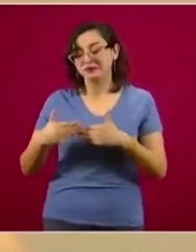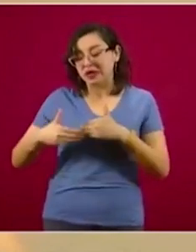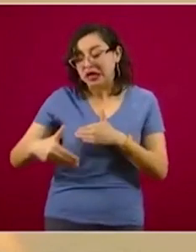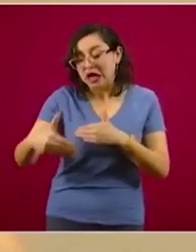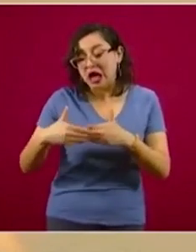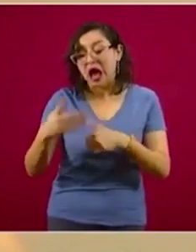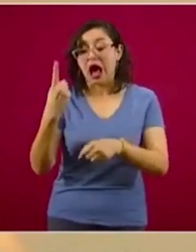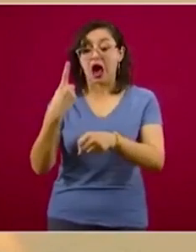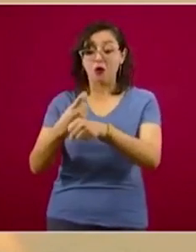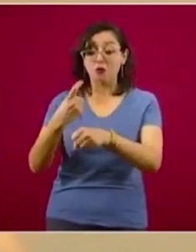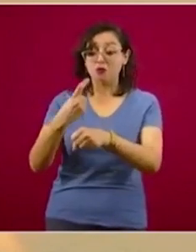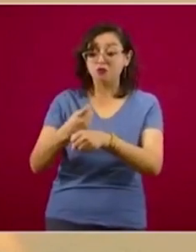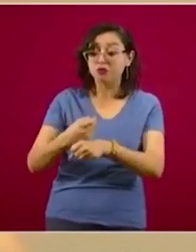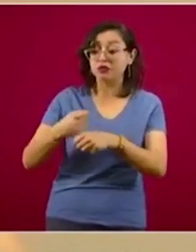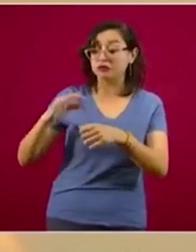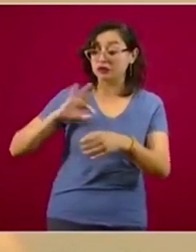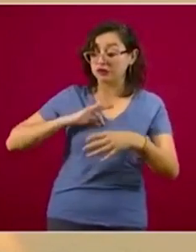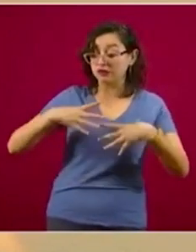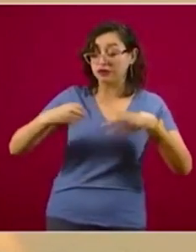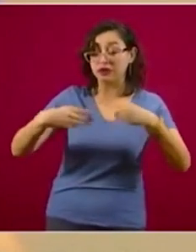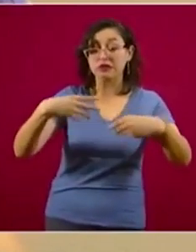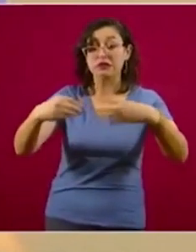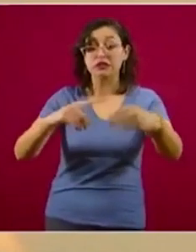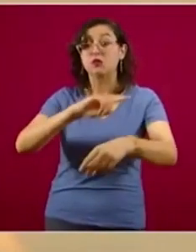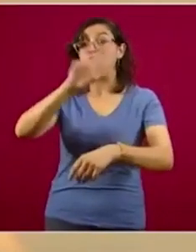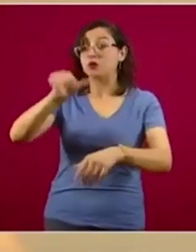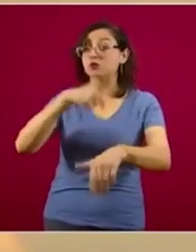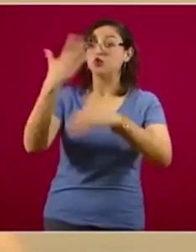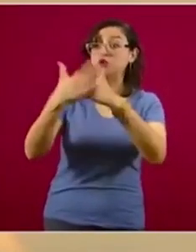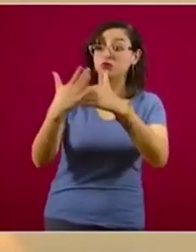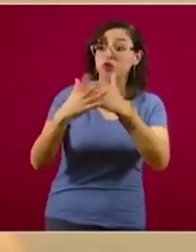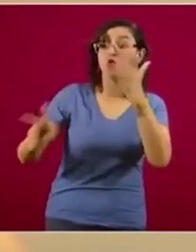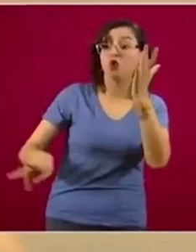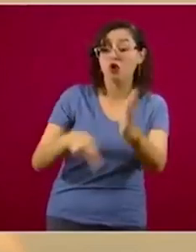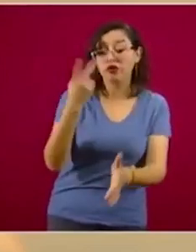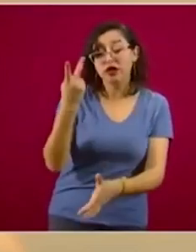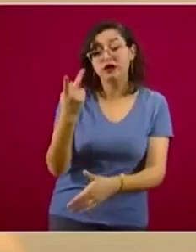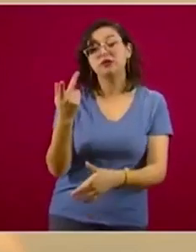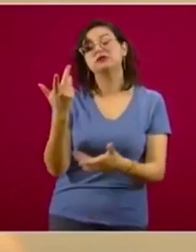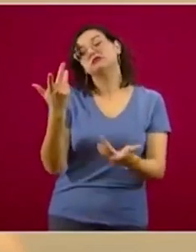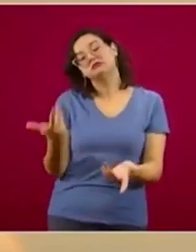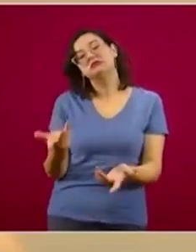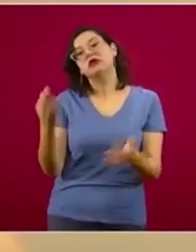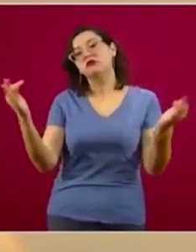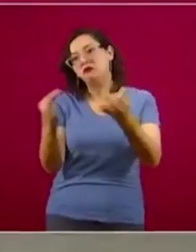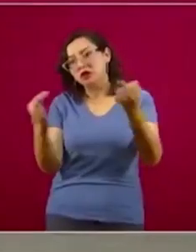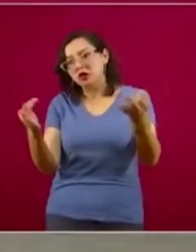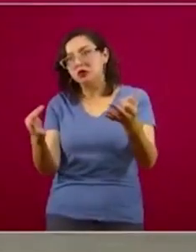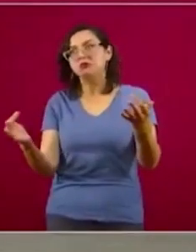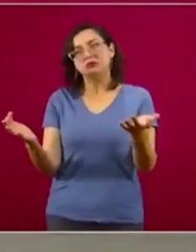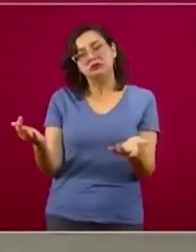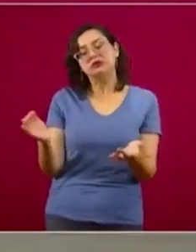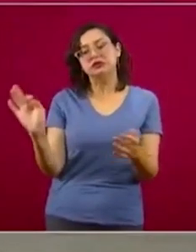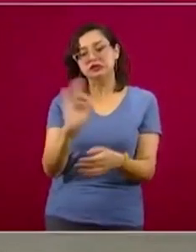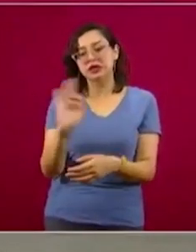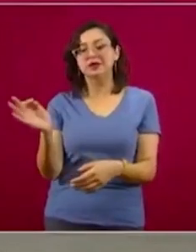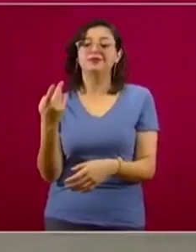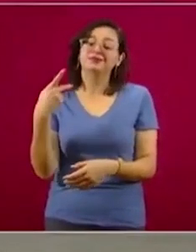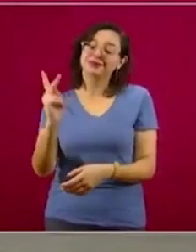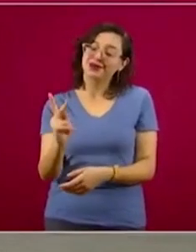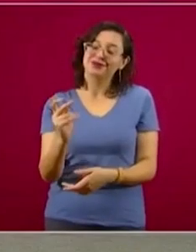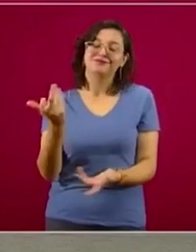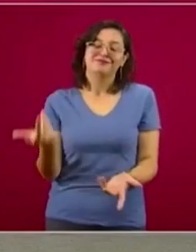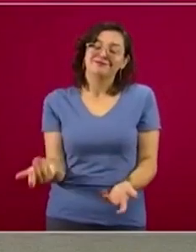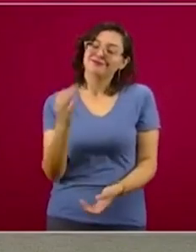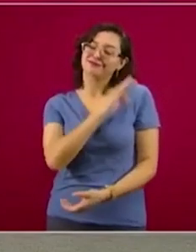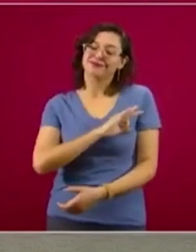esta primera oleada. No sabemos aún si va a haber otras oleadas quizá en el otoño y en el invierno. Pero de todos modos, Alexandra, te